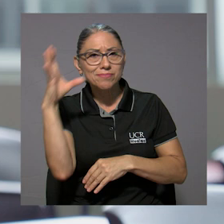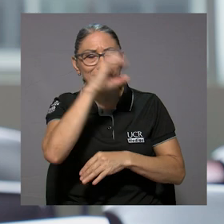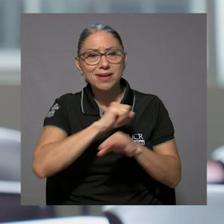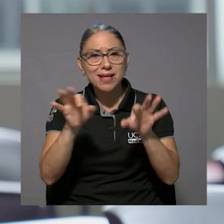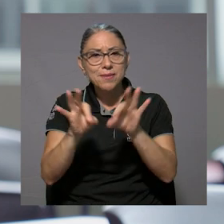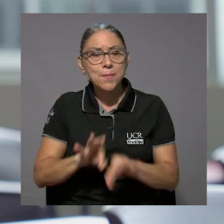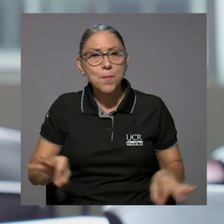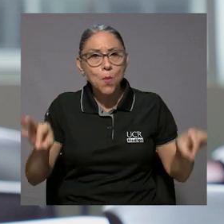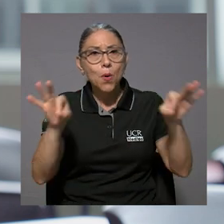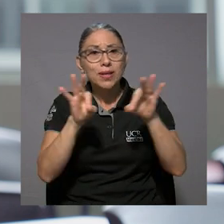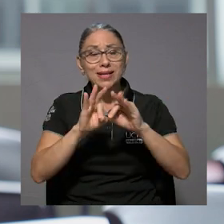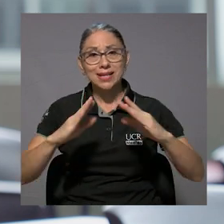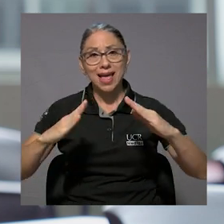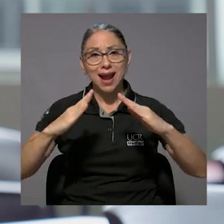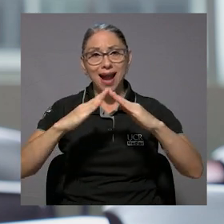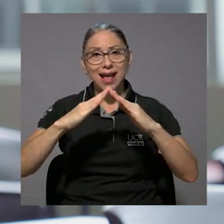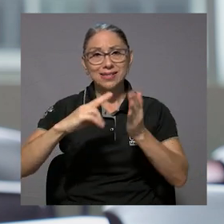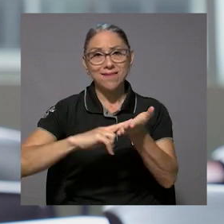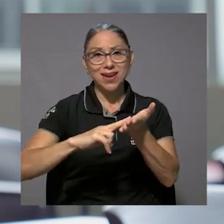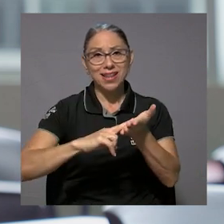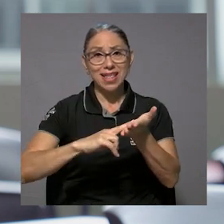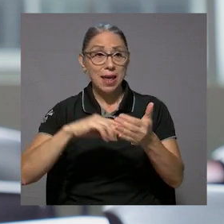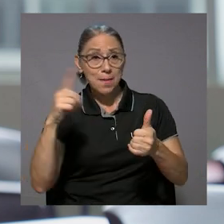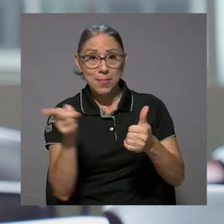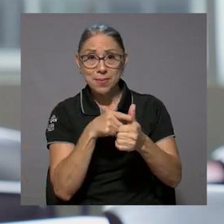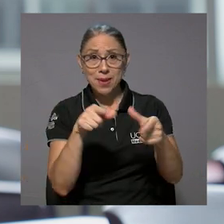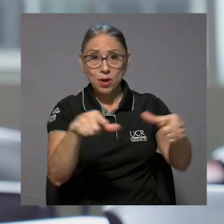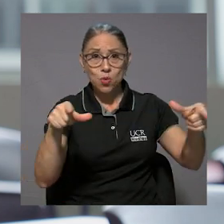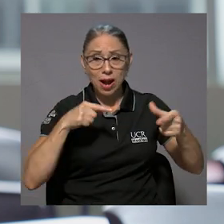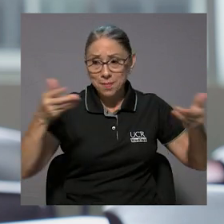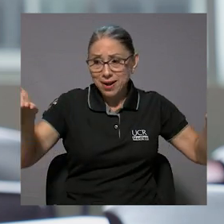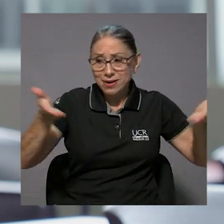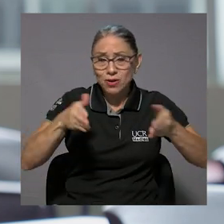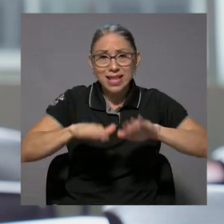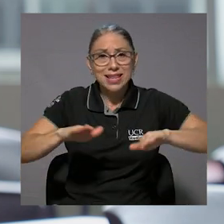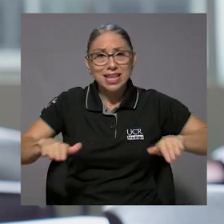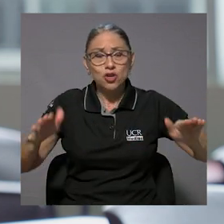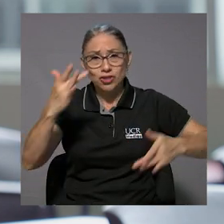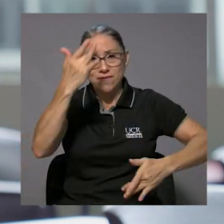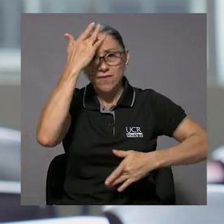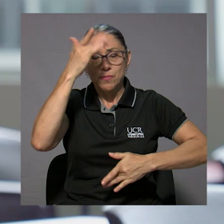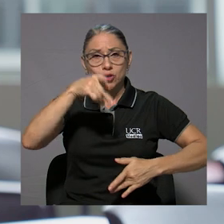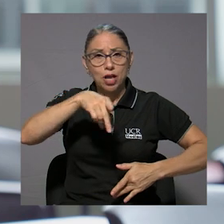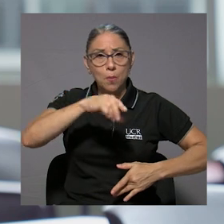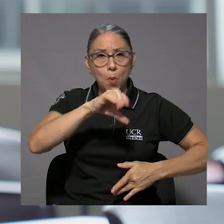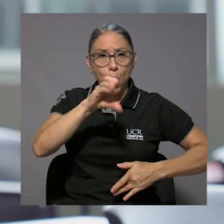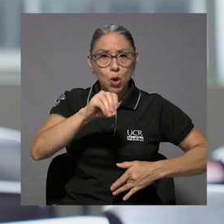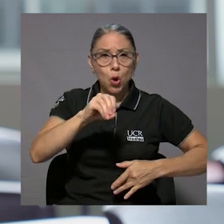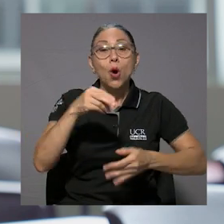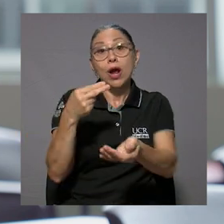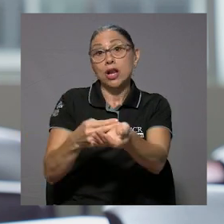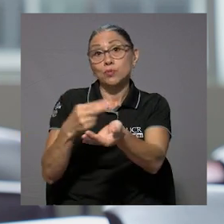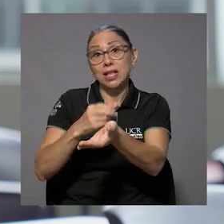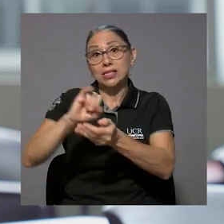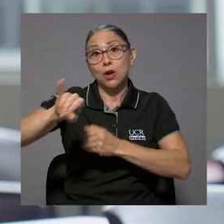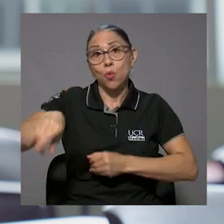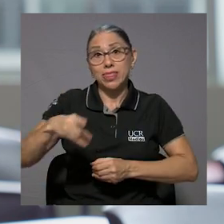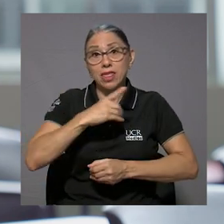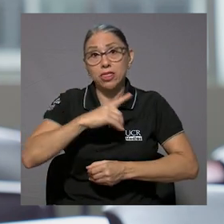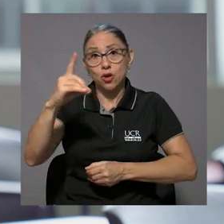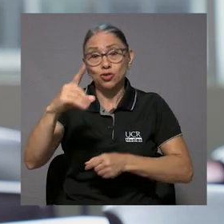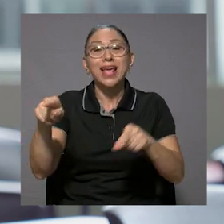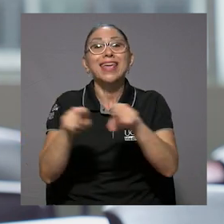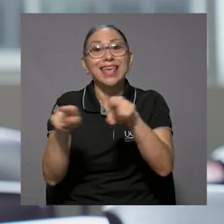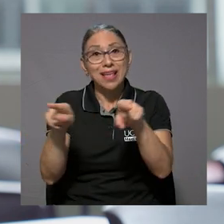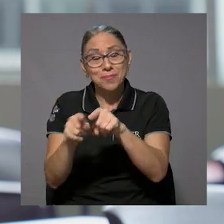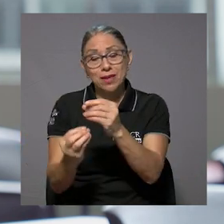rescatar la importancia que tuvo la Casa Verde, que fue el primer albergue para niños con poliomielitis, el Hospital San